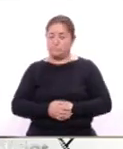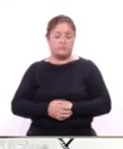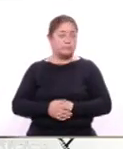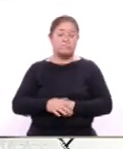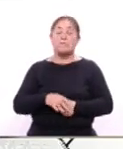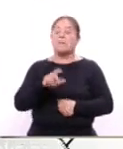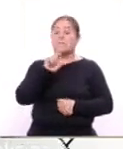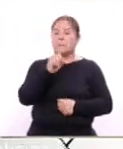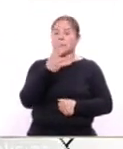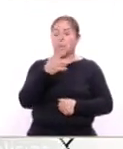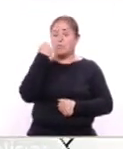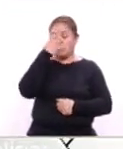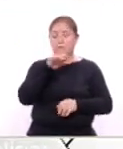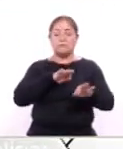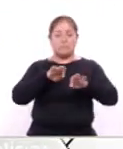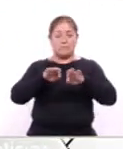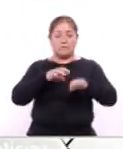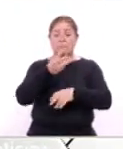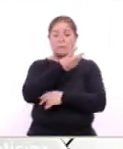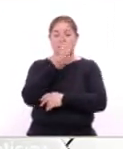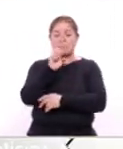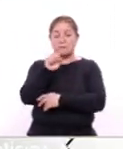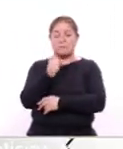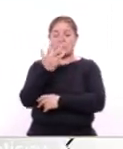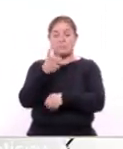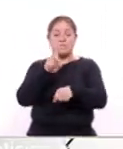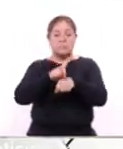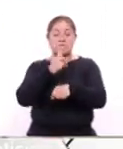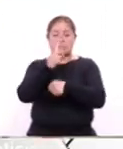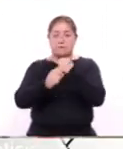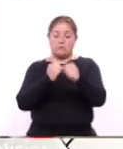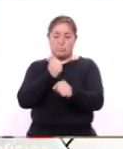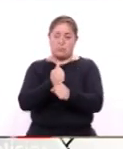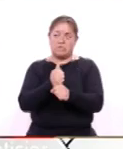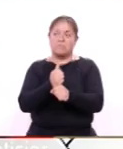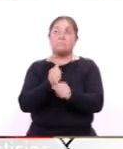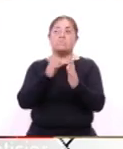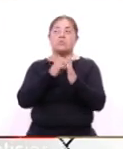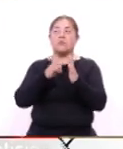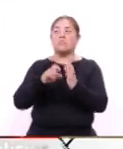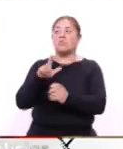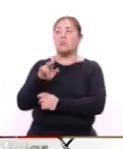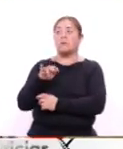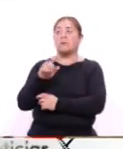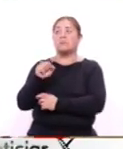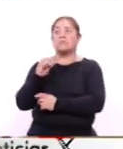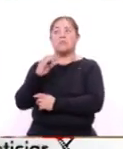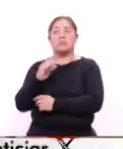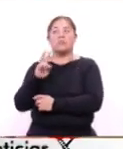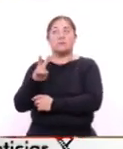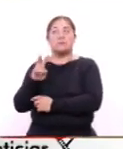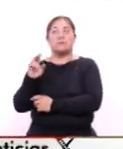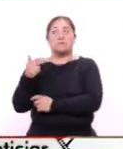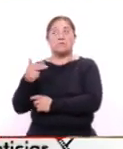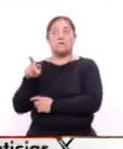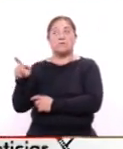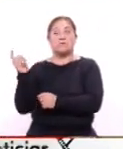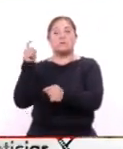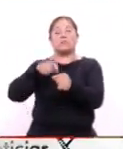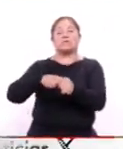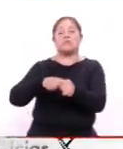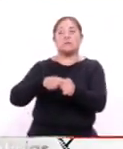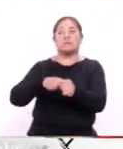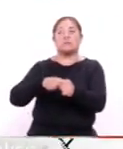24 horas los 365 días del año es el caso de Luis Carlos Vázquez Hernández quien ingresó a Cruz Roja